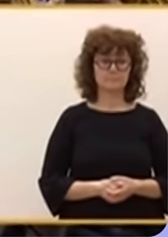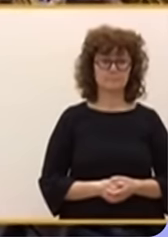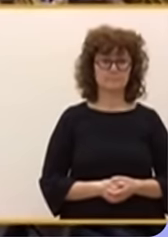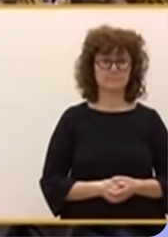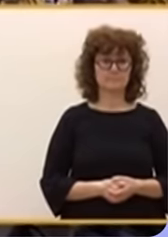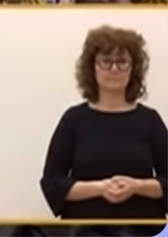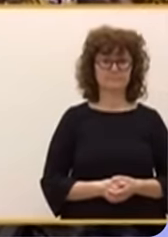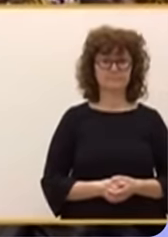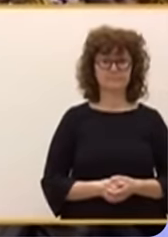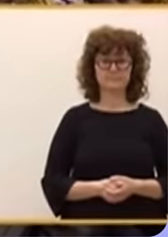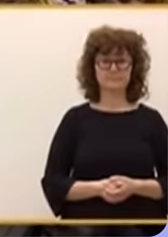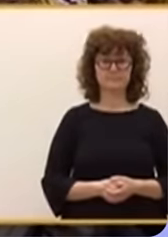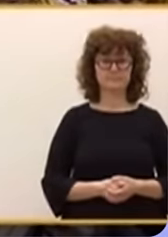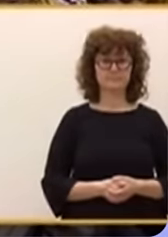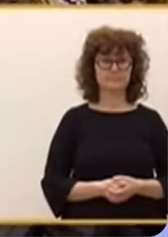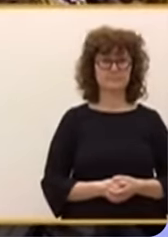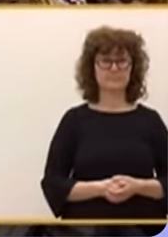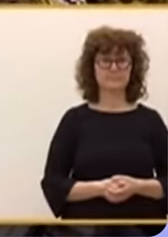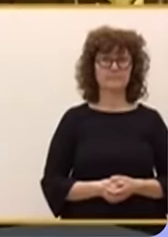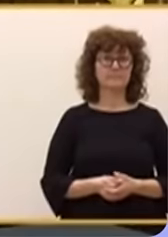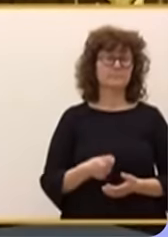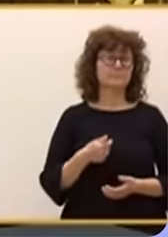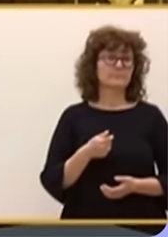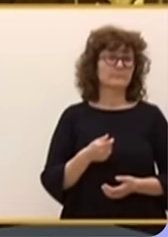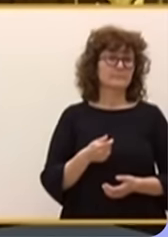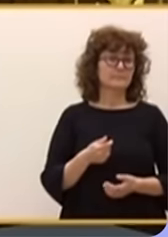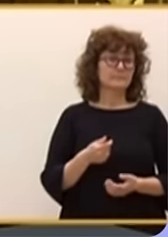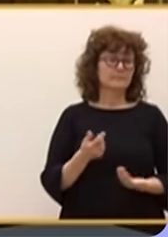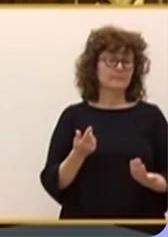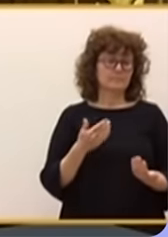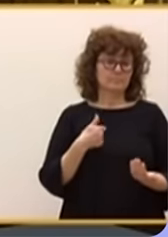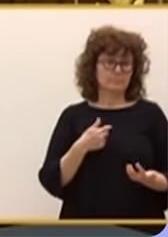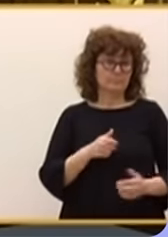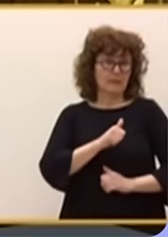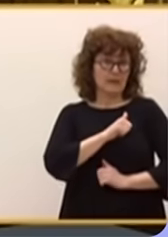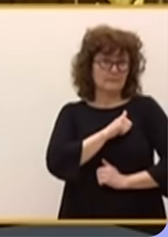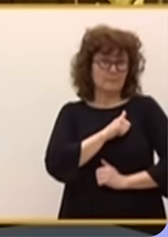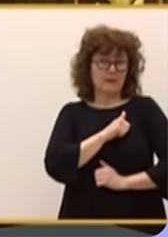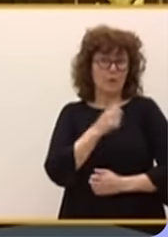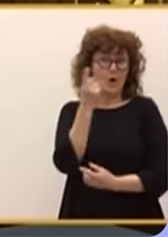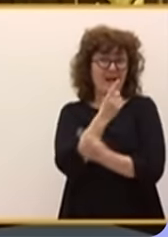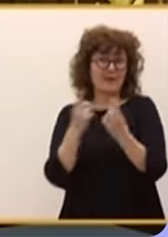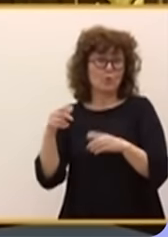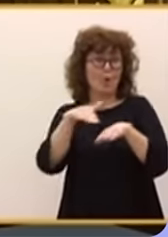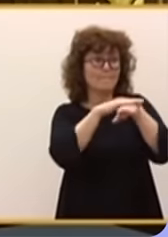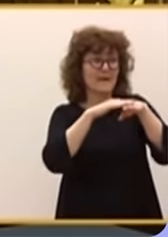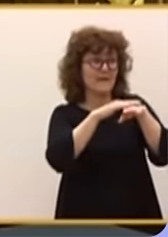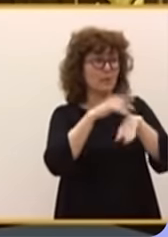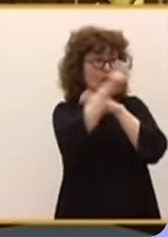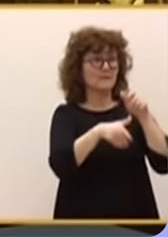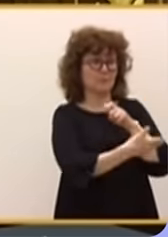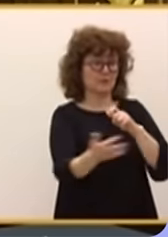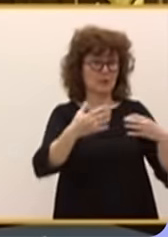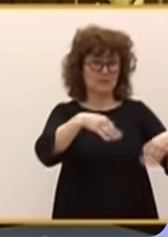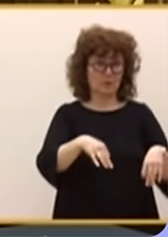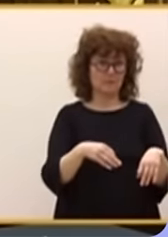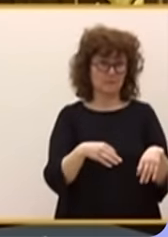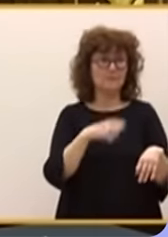En todo caso, lo que sí que espero es que alguna vez alguien pida perdón a las personas inocentes por todo el daño causado de forma injusta y estéril.